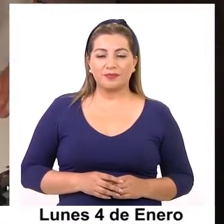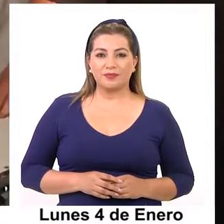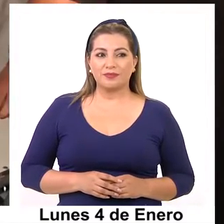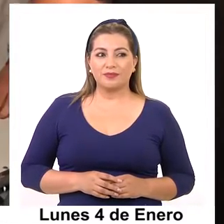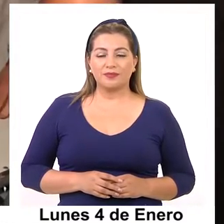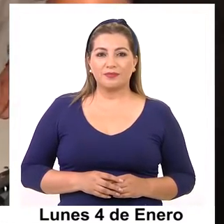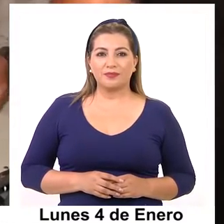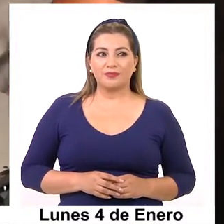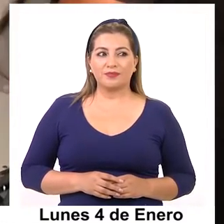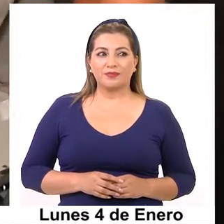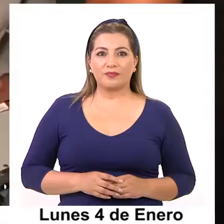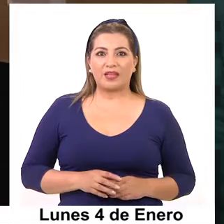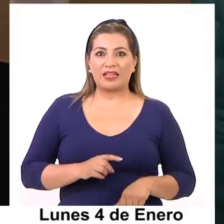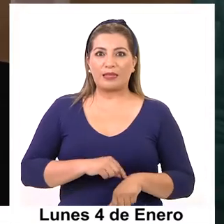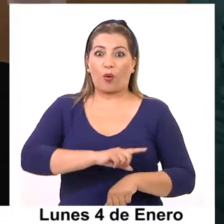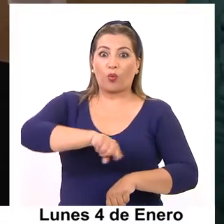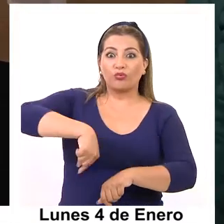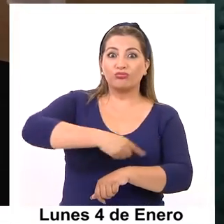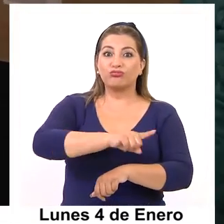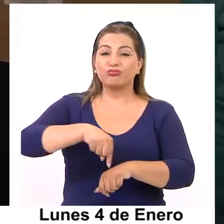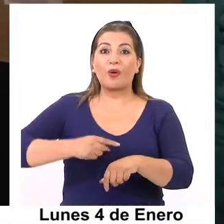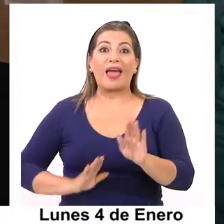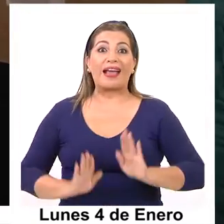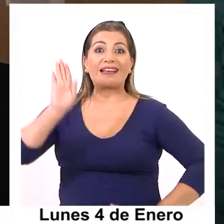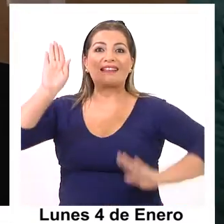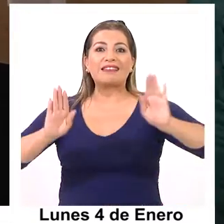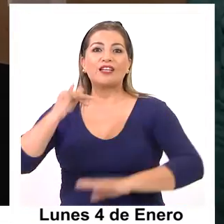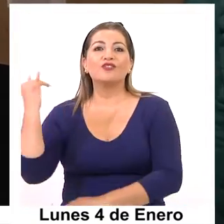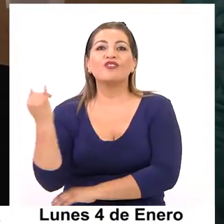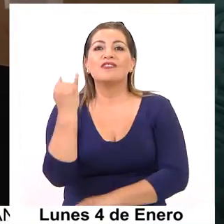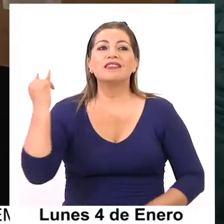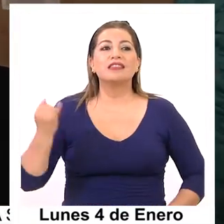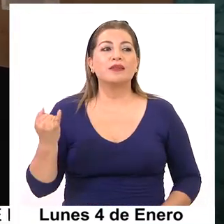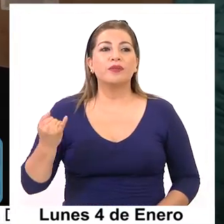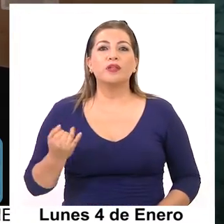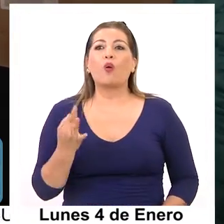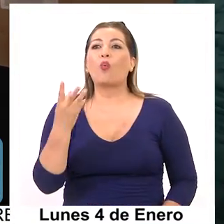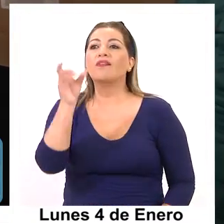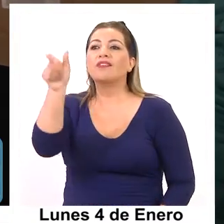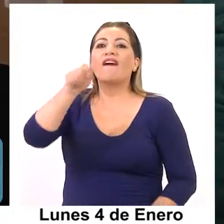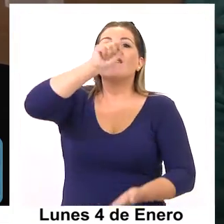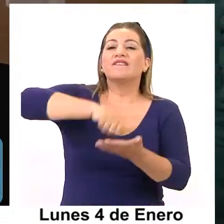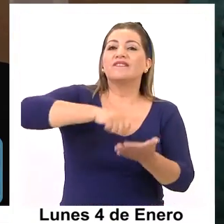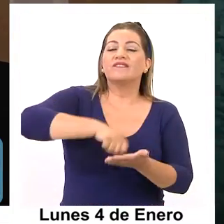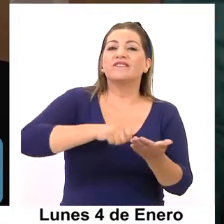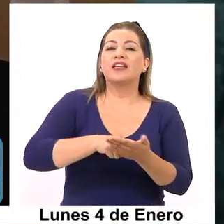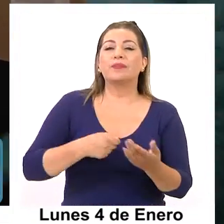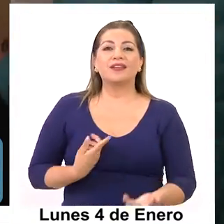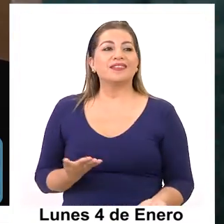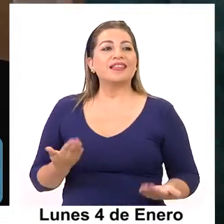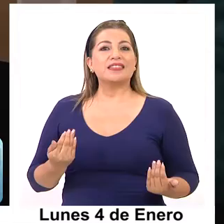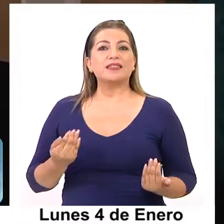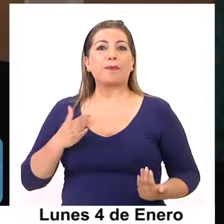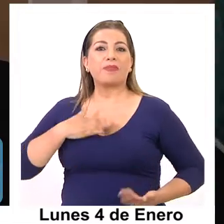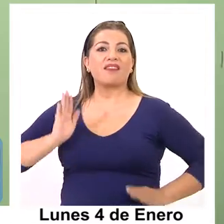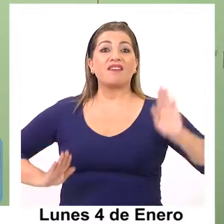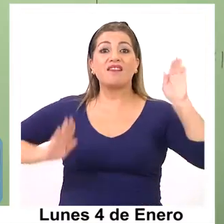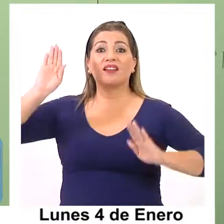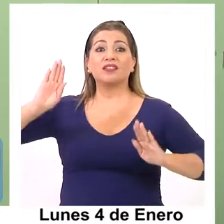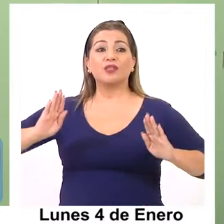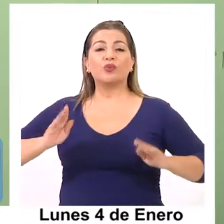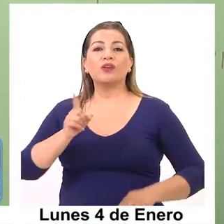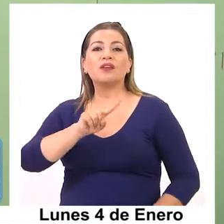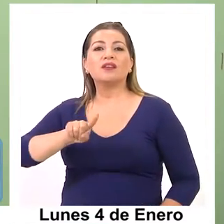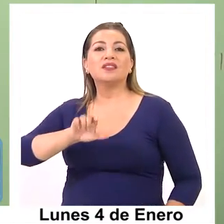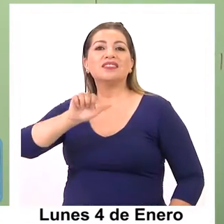Contra el tiempo trabajan los candidatos independientes para reunir el número de firmas que les permitan inscribir sus candidaturas en